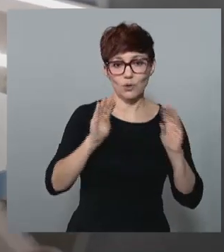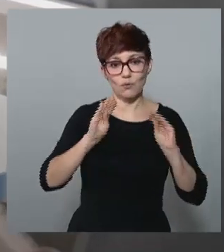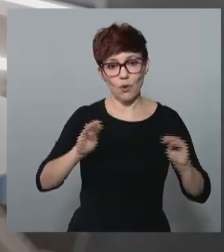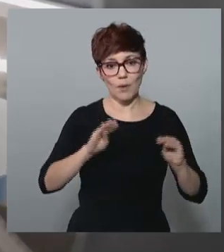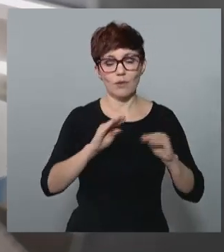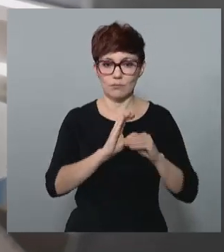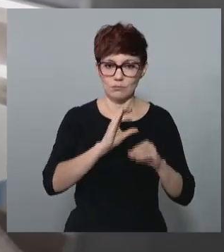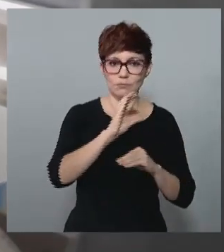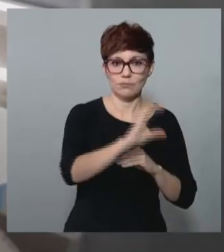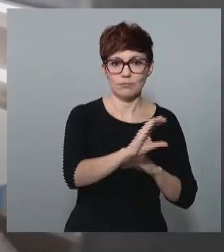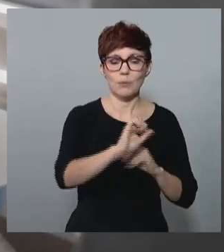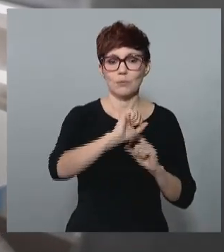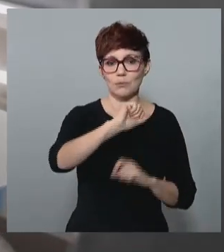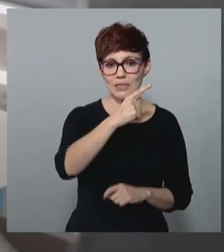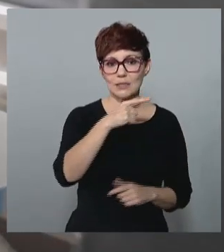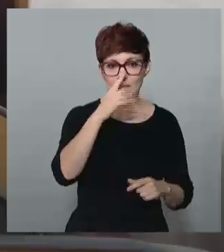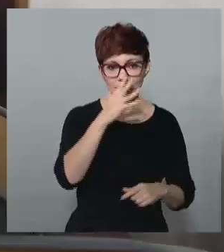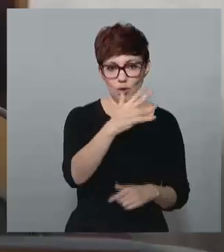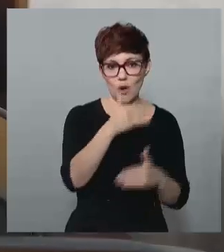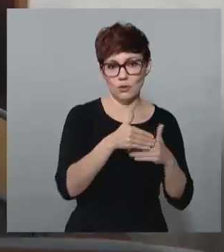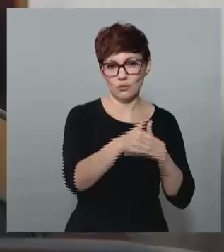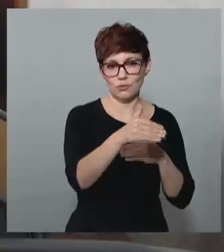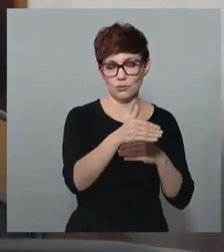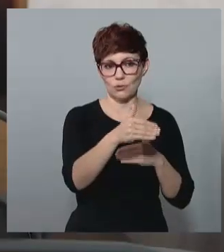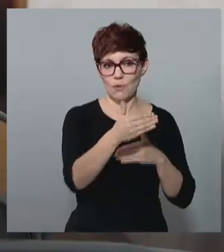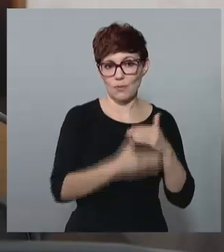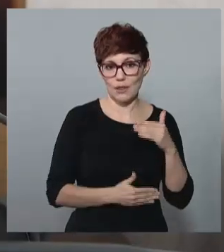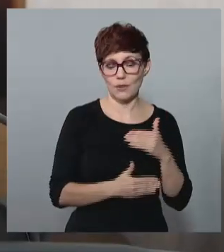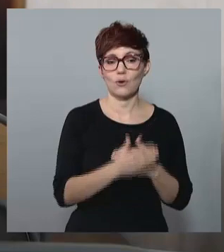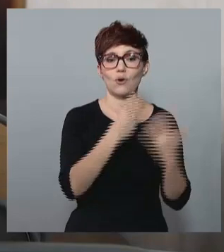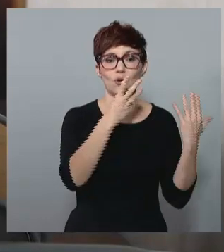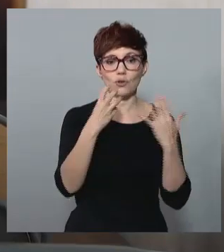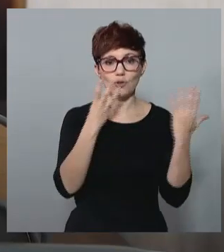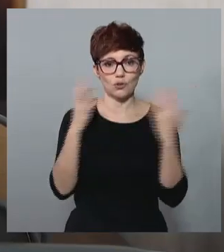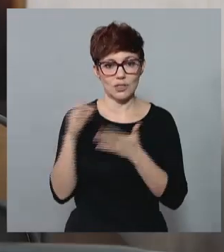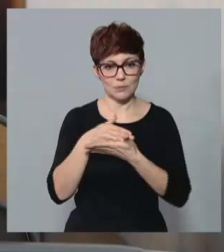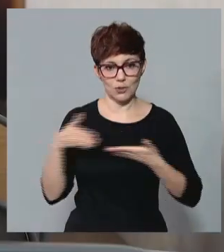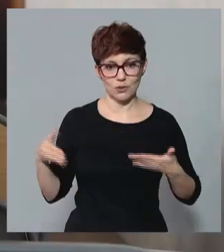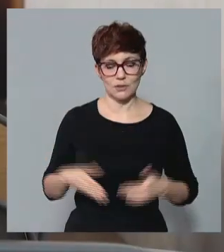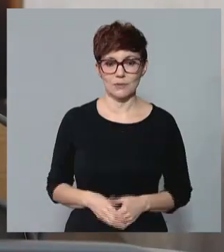verían beneficiadas en los próximos cinco años con una inyección de 880 millones.